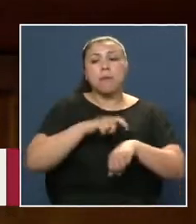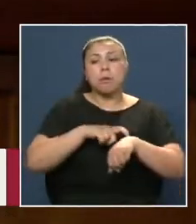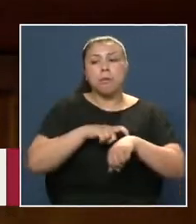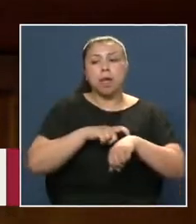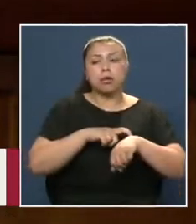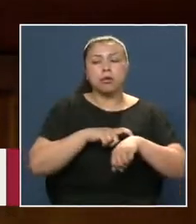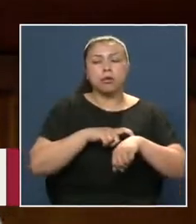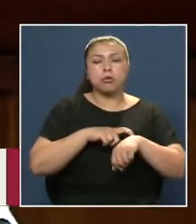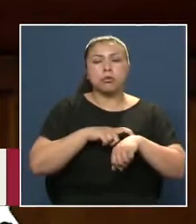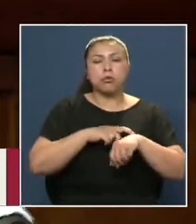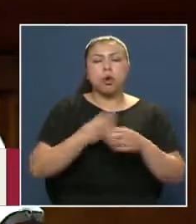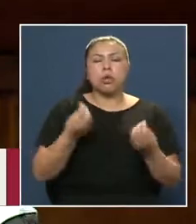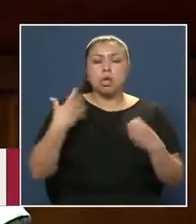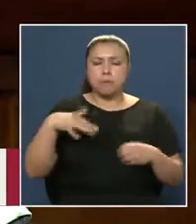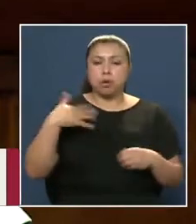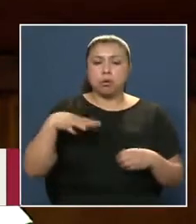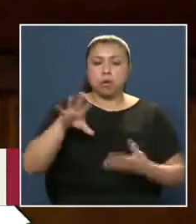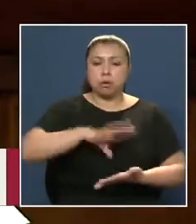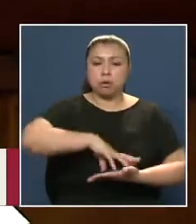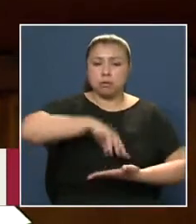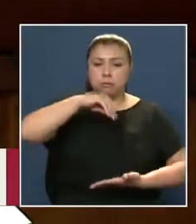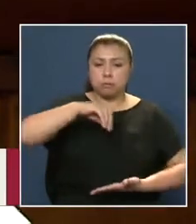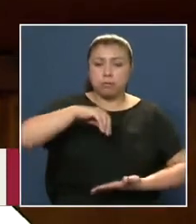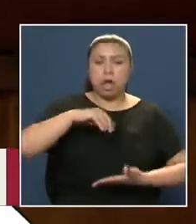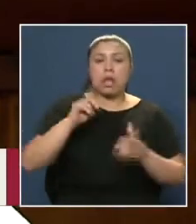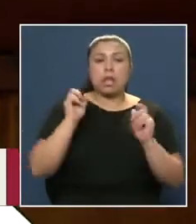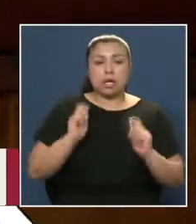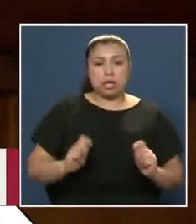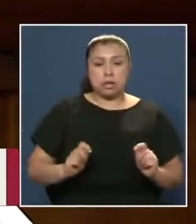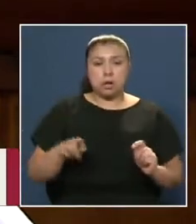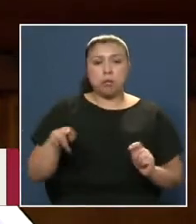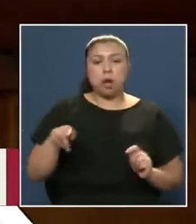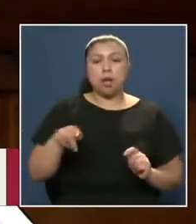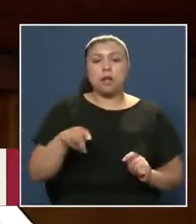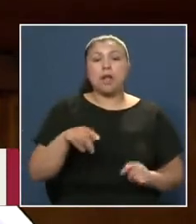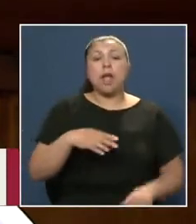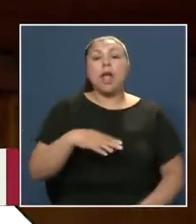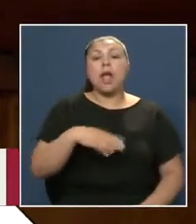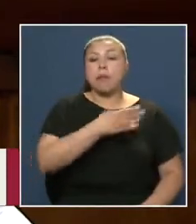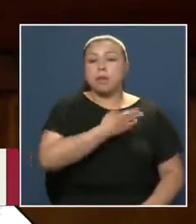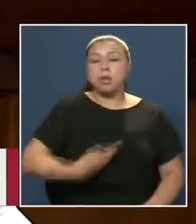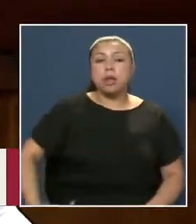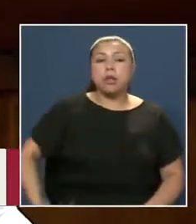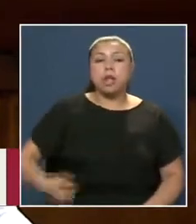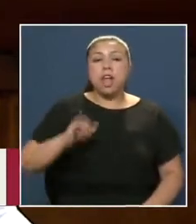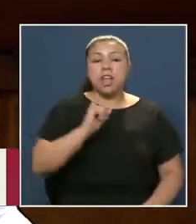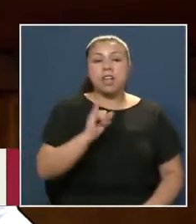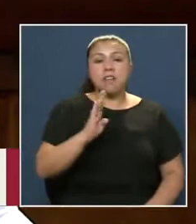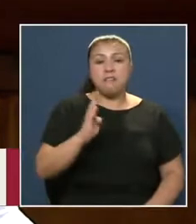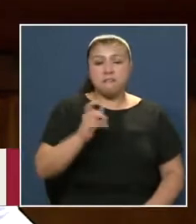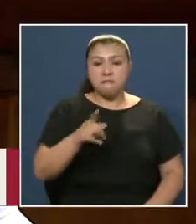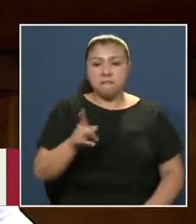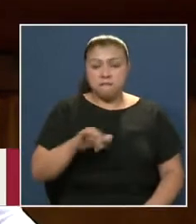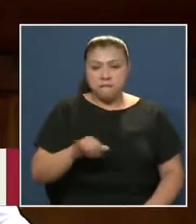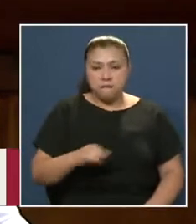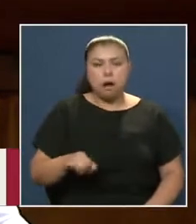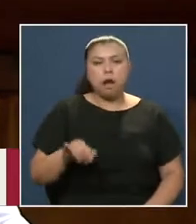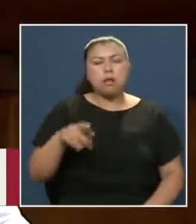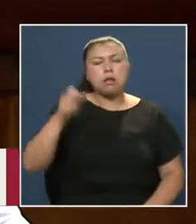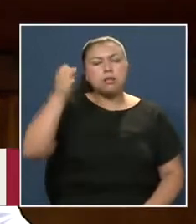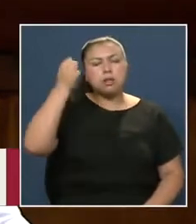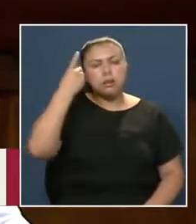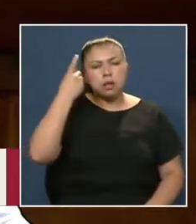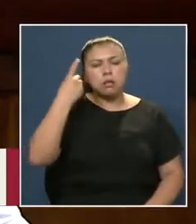Que significó Para Arica La posibilidad De que el presidente Carlos Ibáñez Del Campo Entendiera la importancia Estratégica